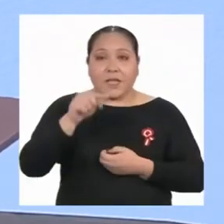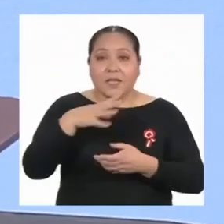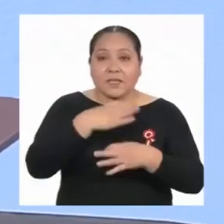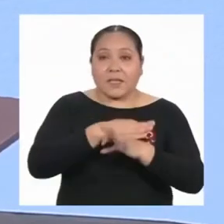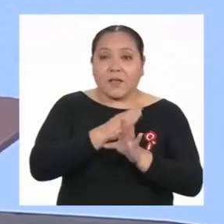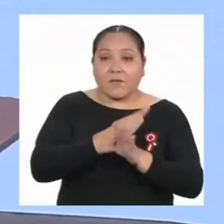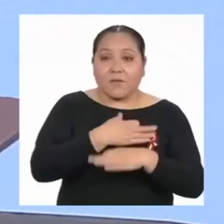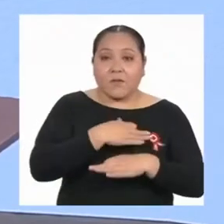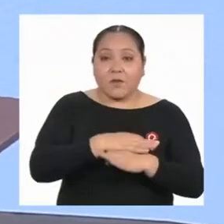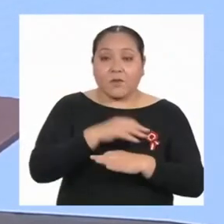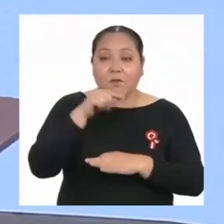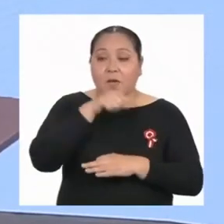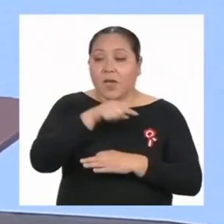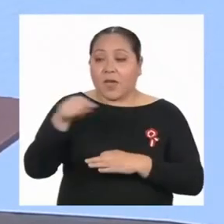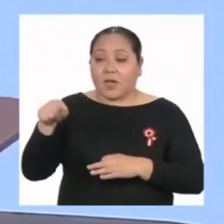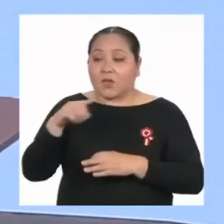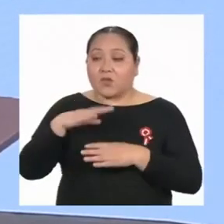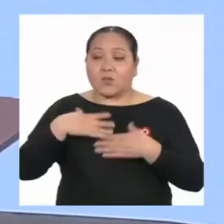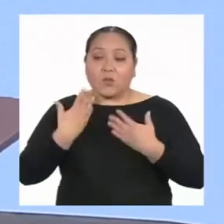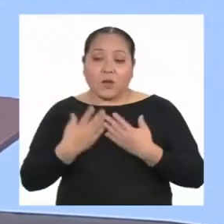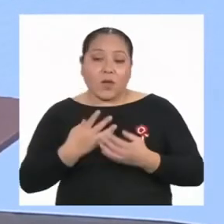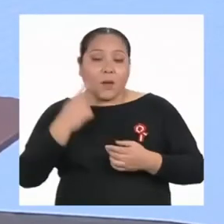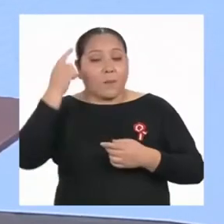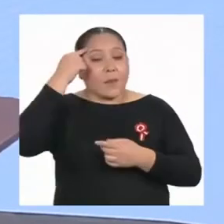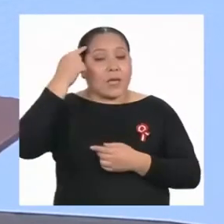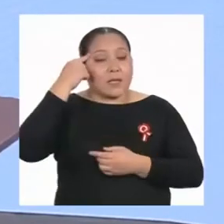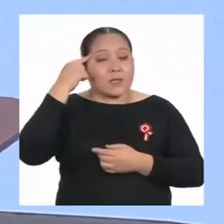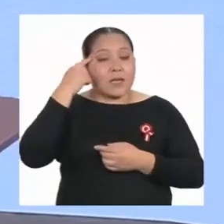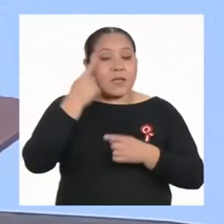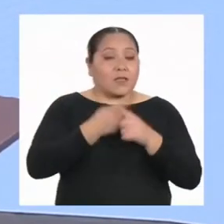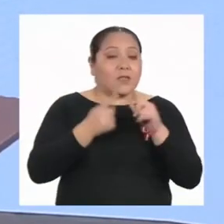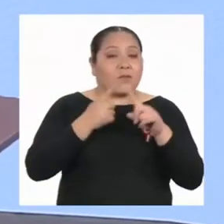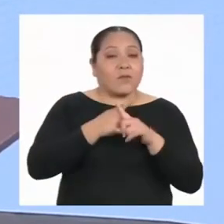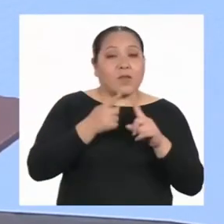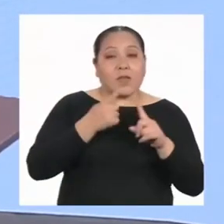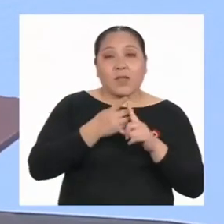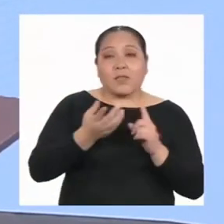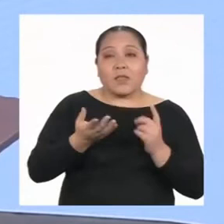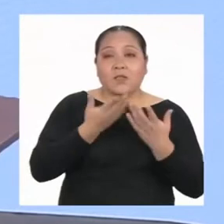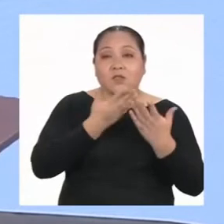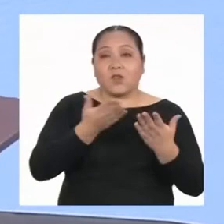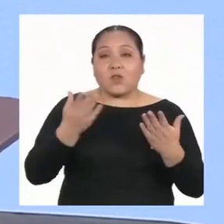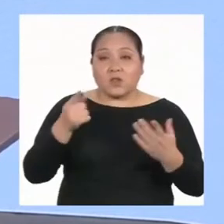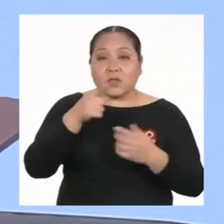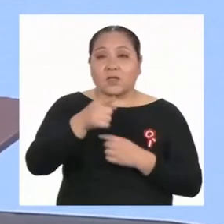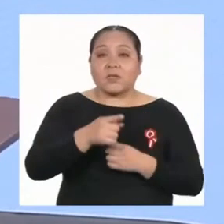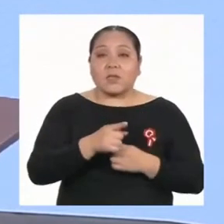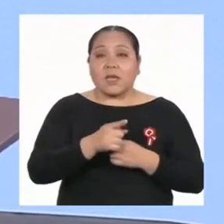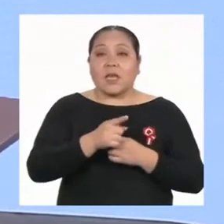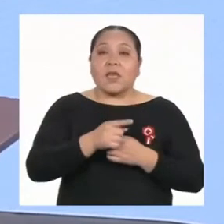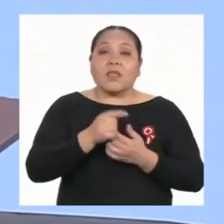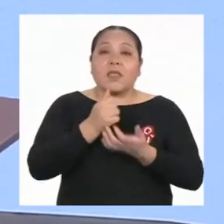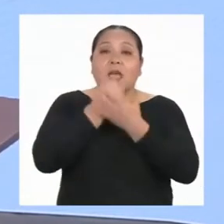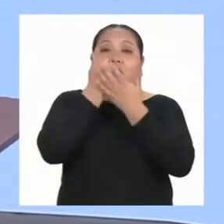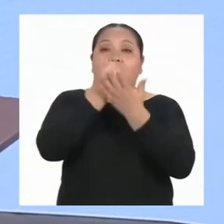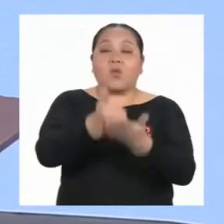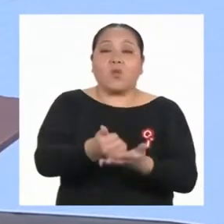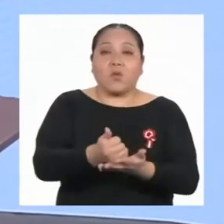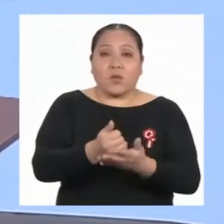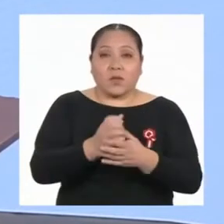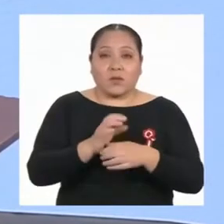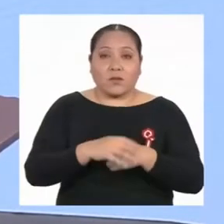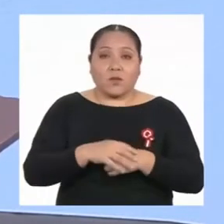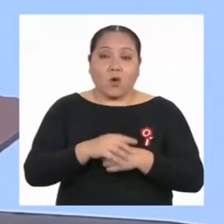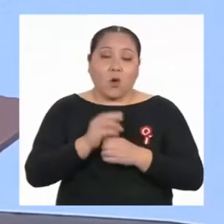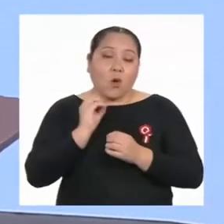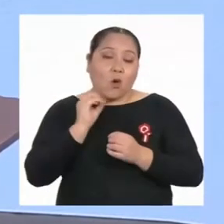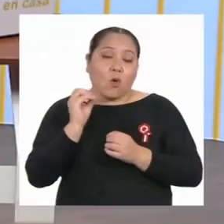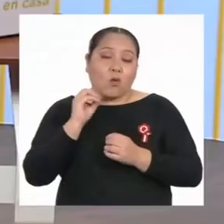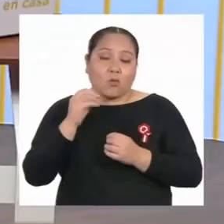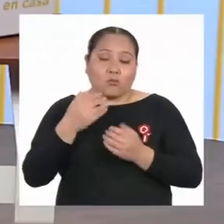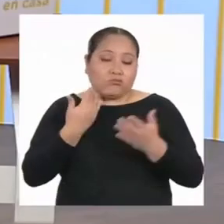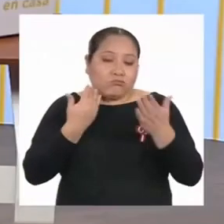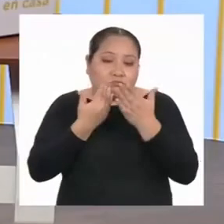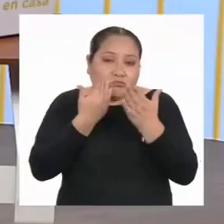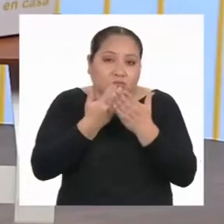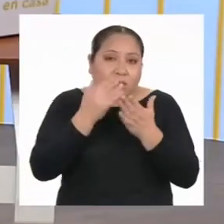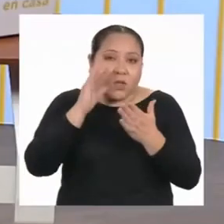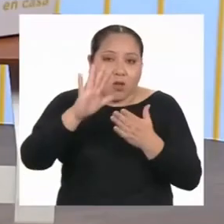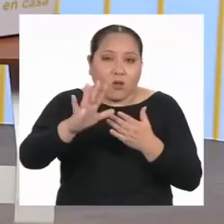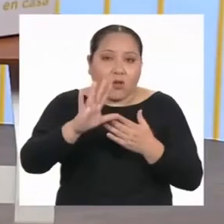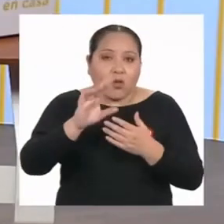ellos pueden pensar en actividades que te resulten más retadoras o cercanas a tus intereses.